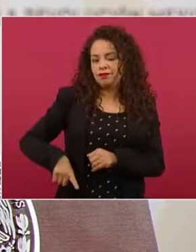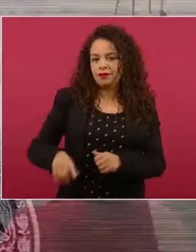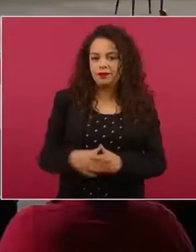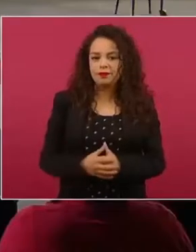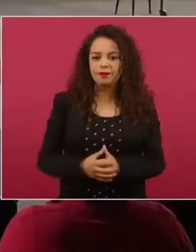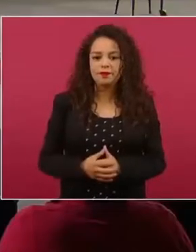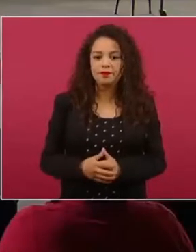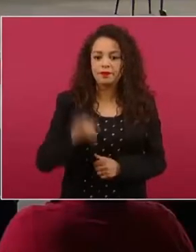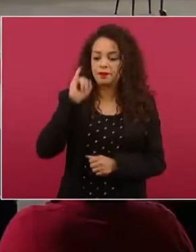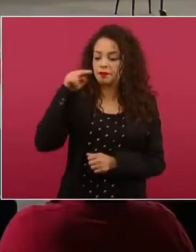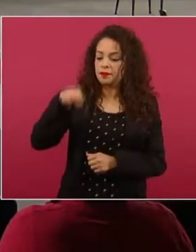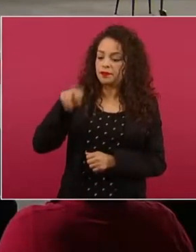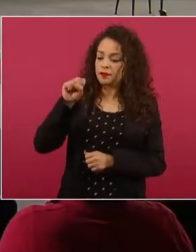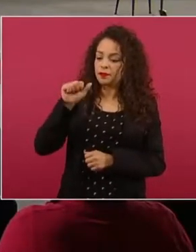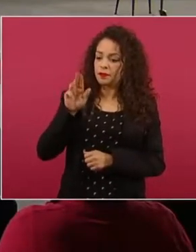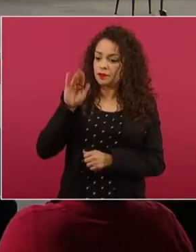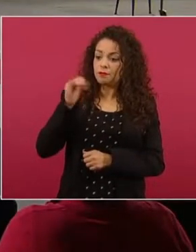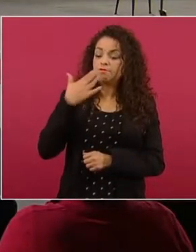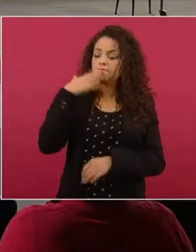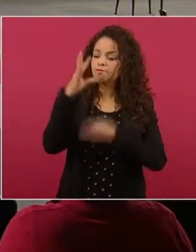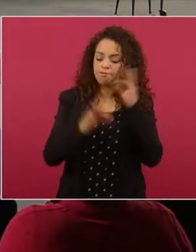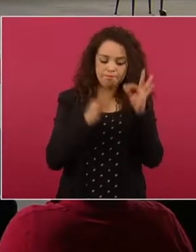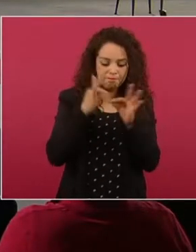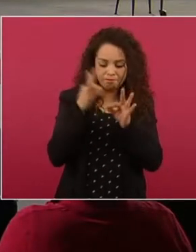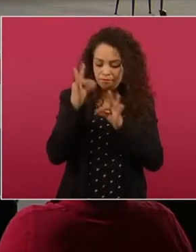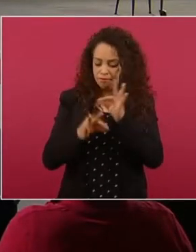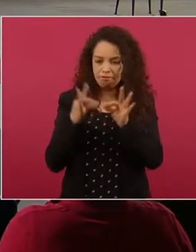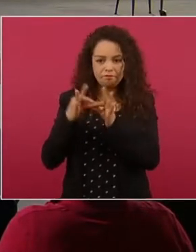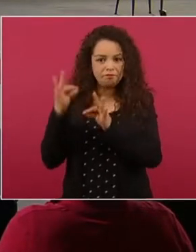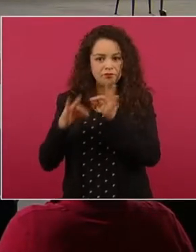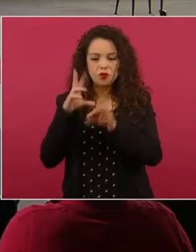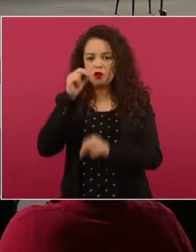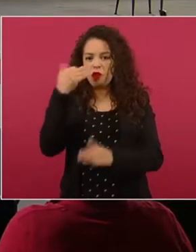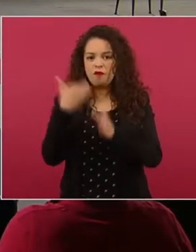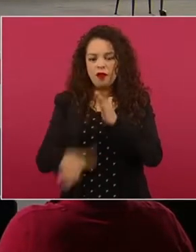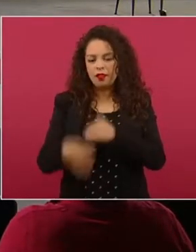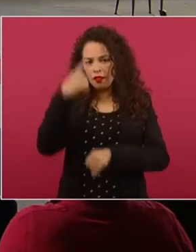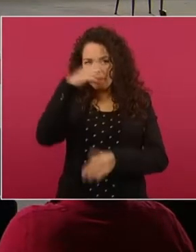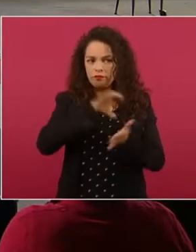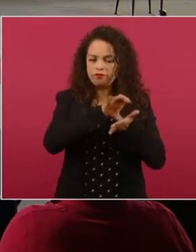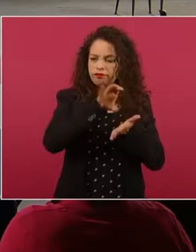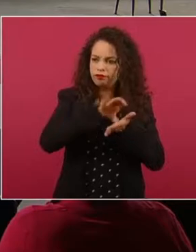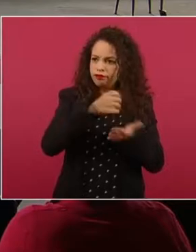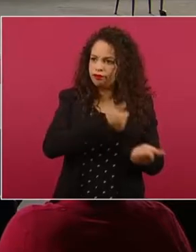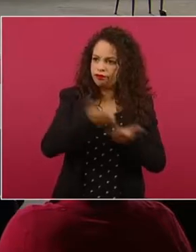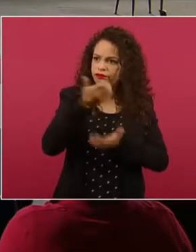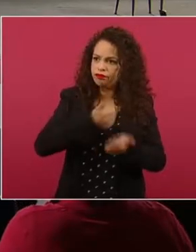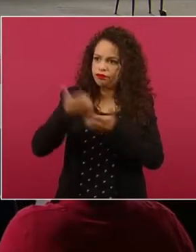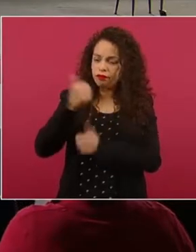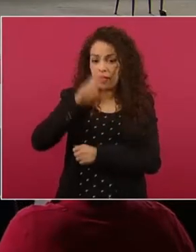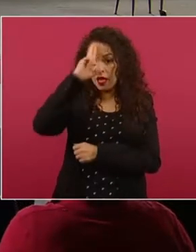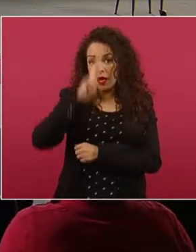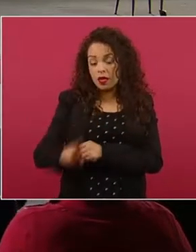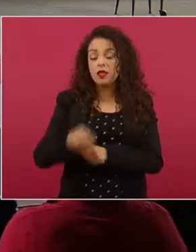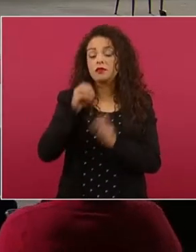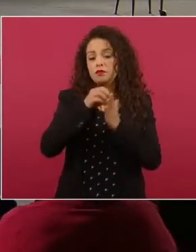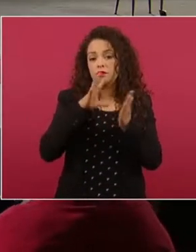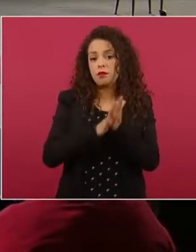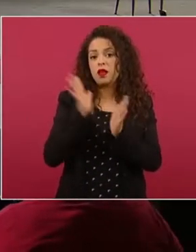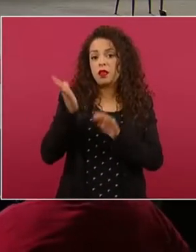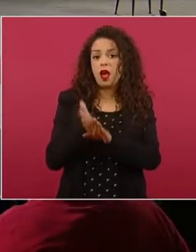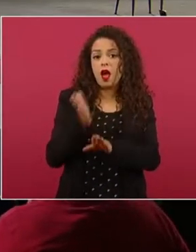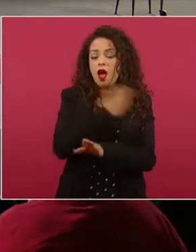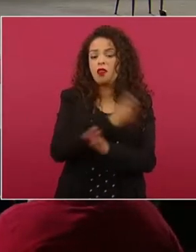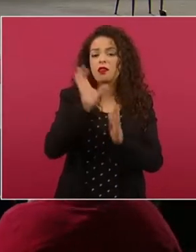Insabi ha cumplido en tiempo y forma con la entrega de medicamentos conforme a la calendarización establecida